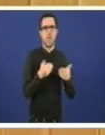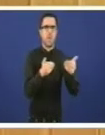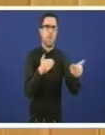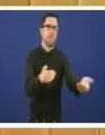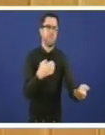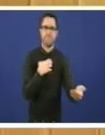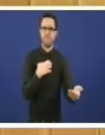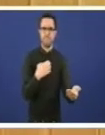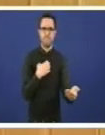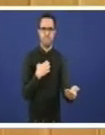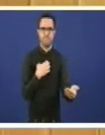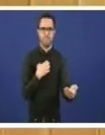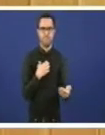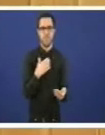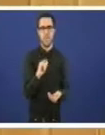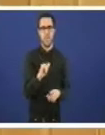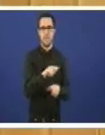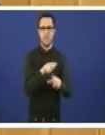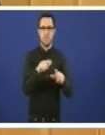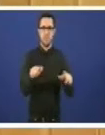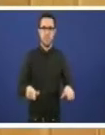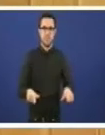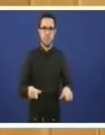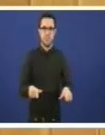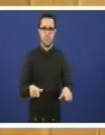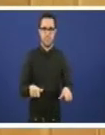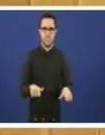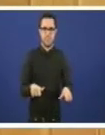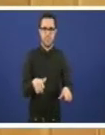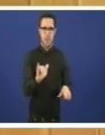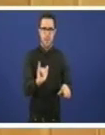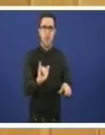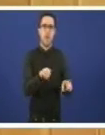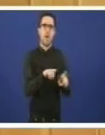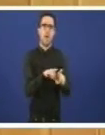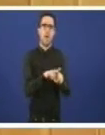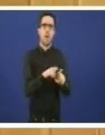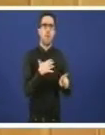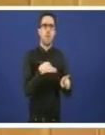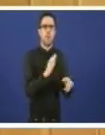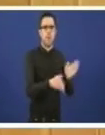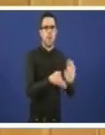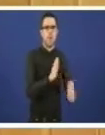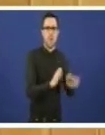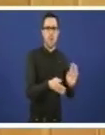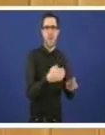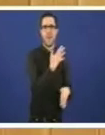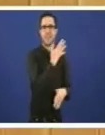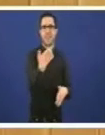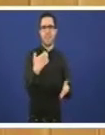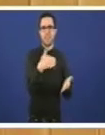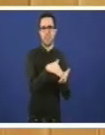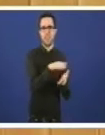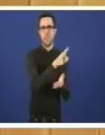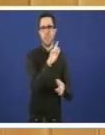temos unha planta capacitada para tratar cincocentas mil toneladas de lixo